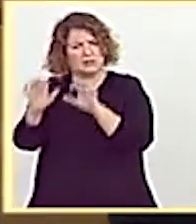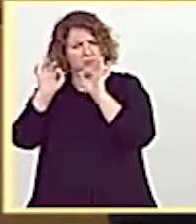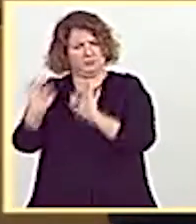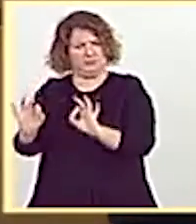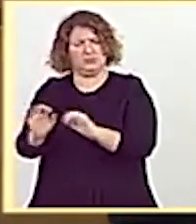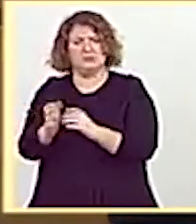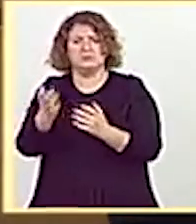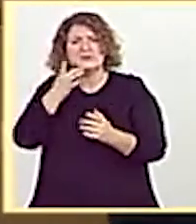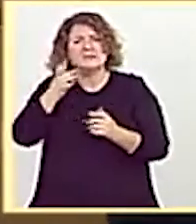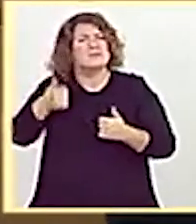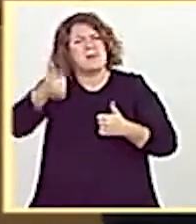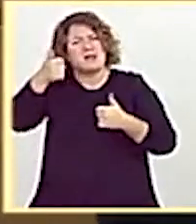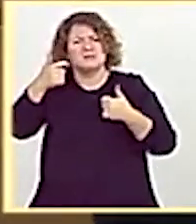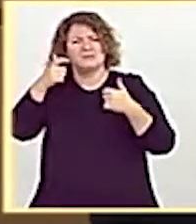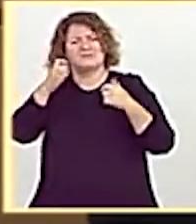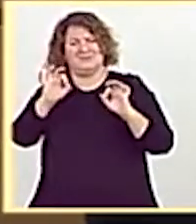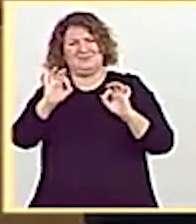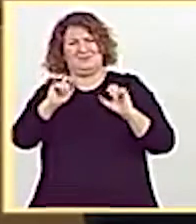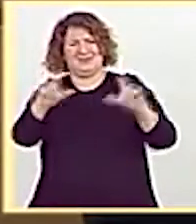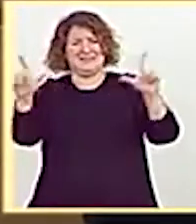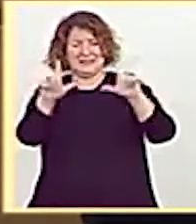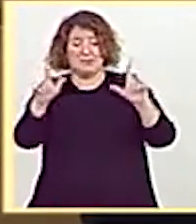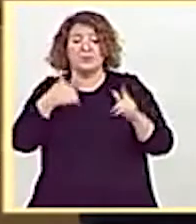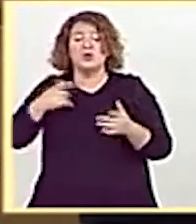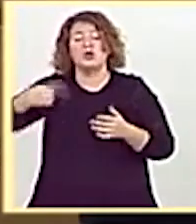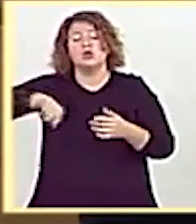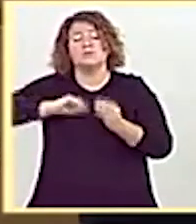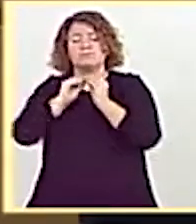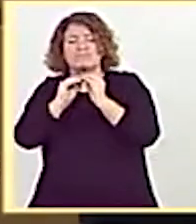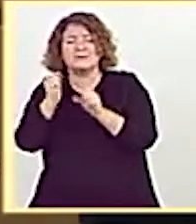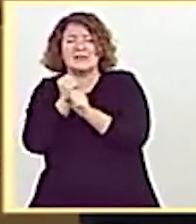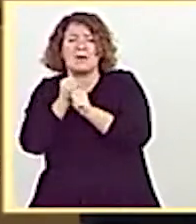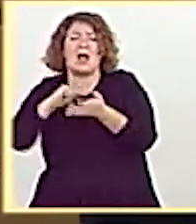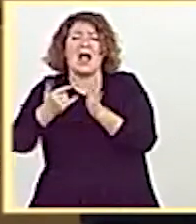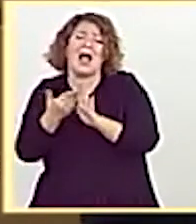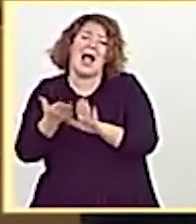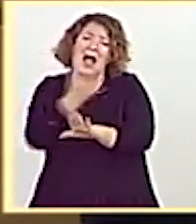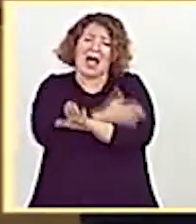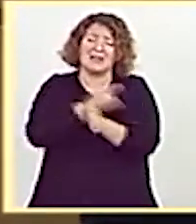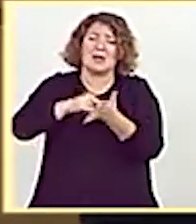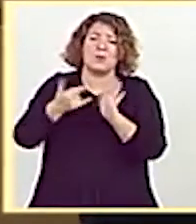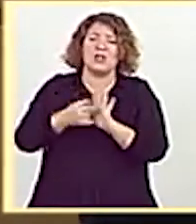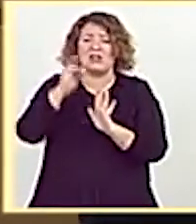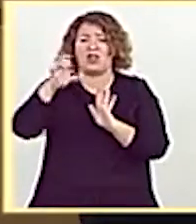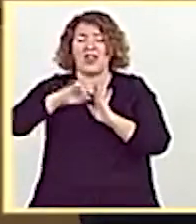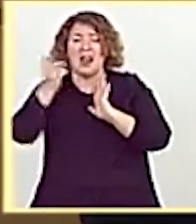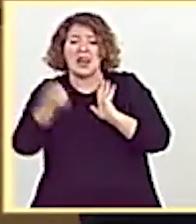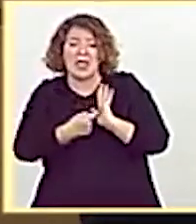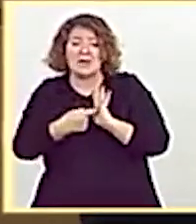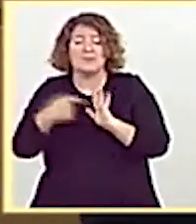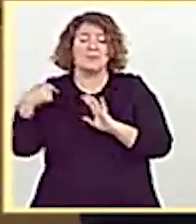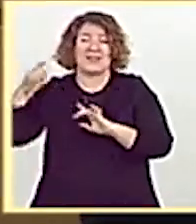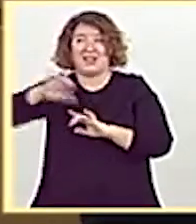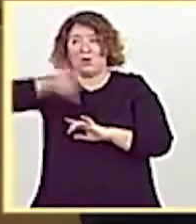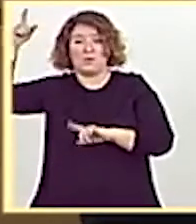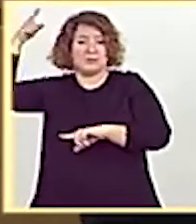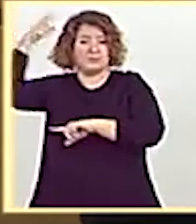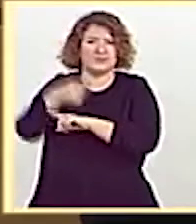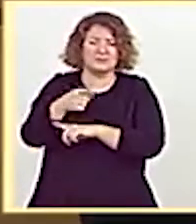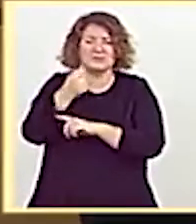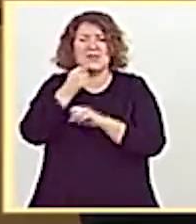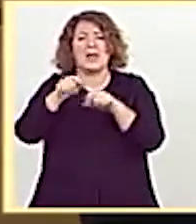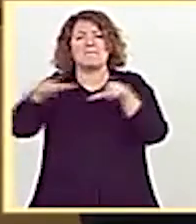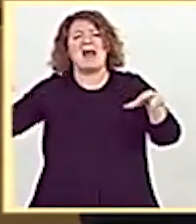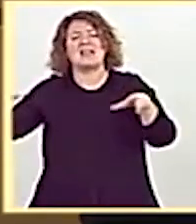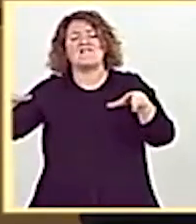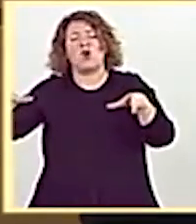televisiones. Con respecto al anteproyecto de ley en el que estamos trabajando, señalarle que la obligación que la directiva impone a las plataformas de vídeo